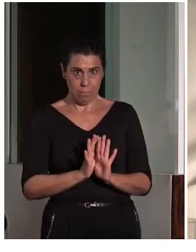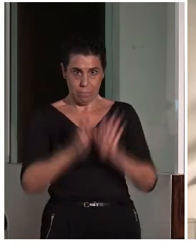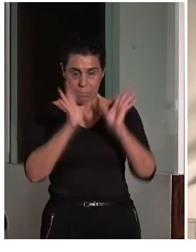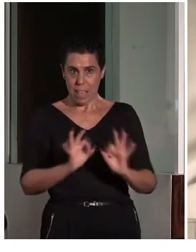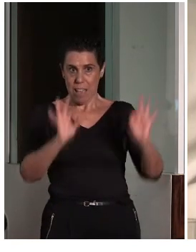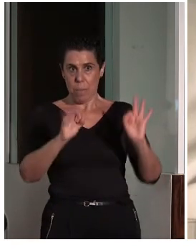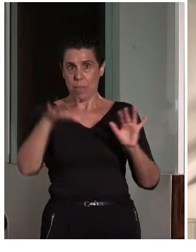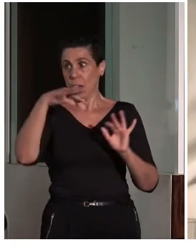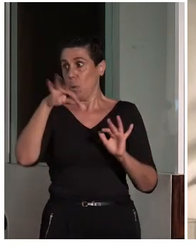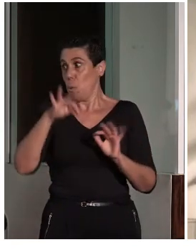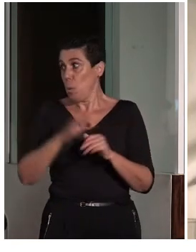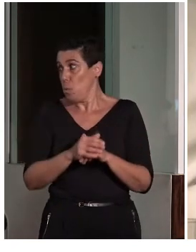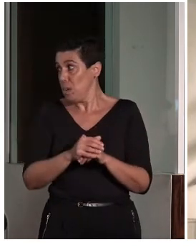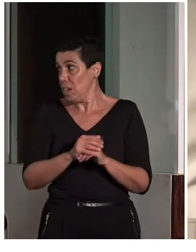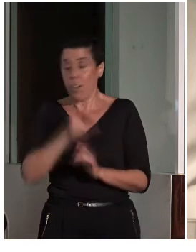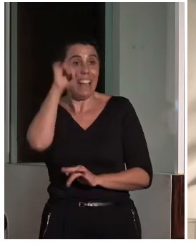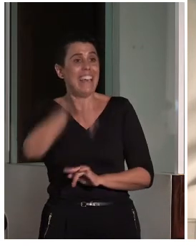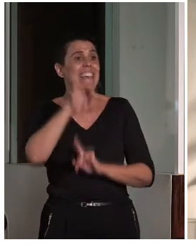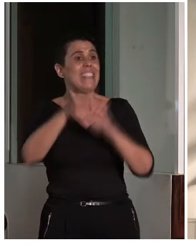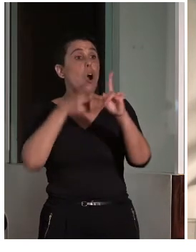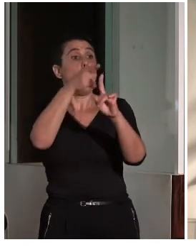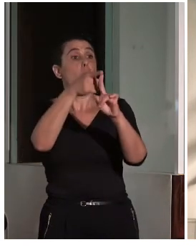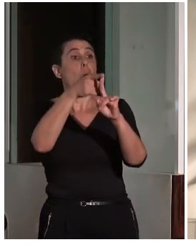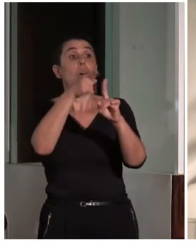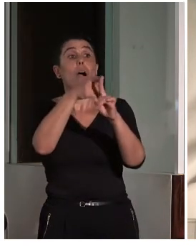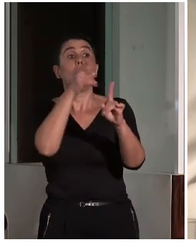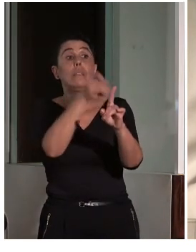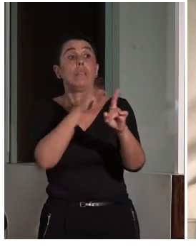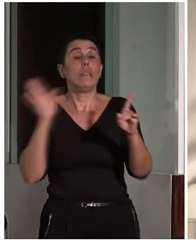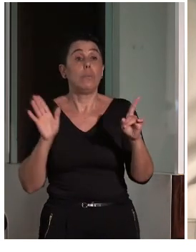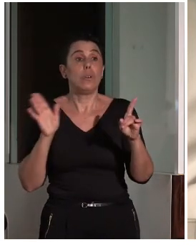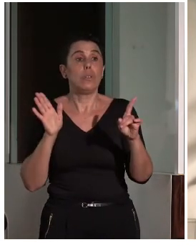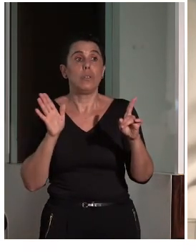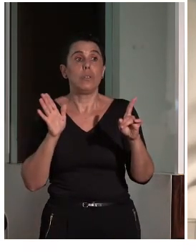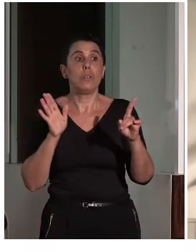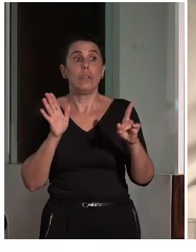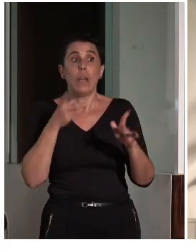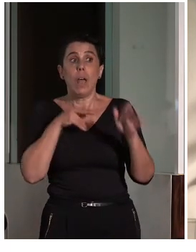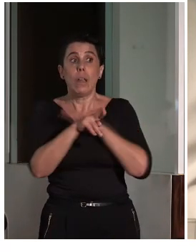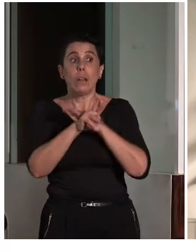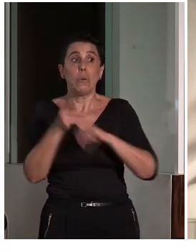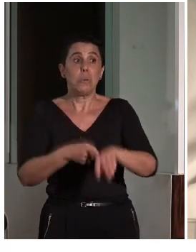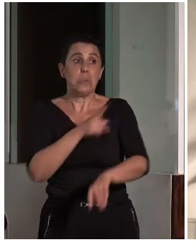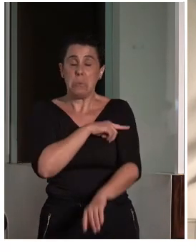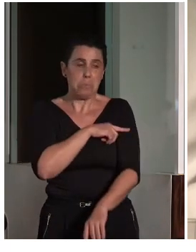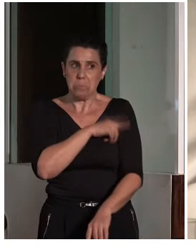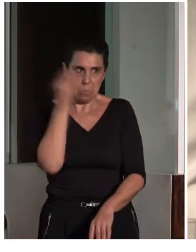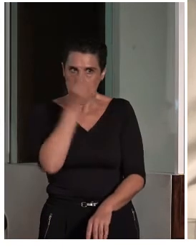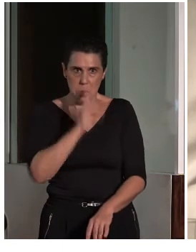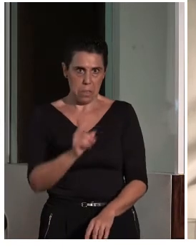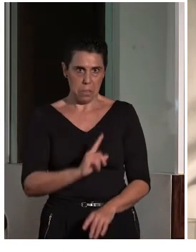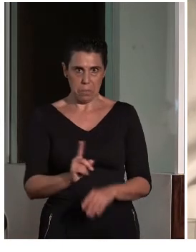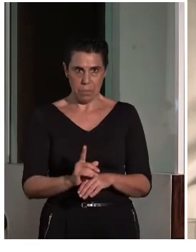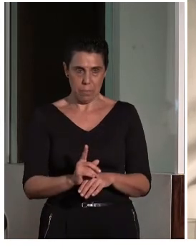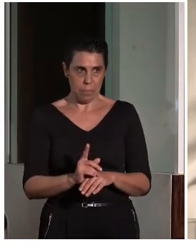es que este es el objetivo, y ahora le digo, nunca hay exceso de recursos, aparte de que